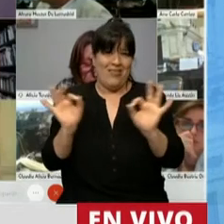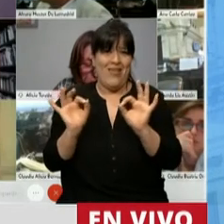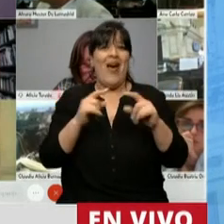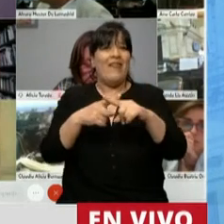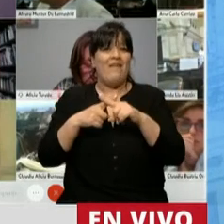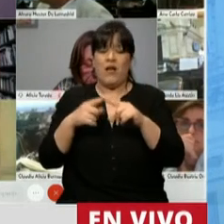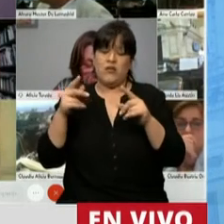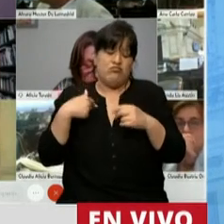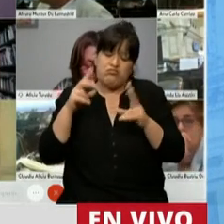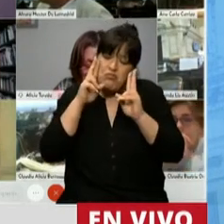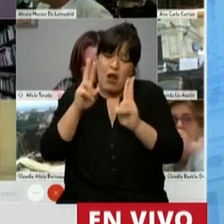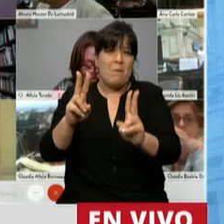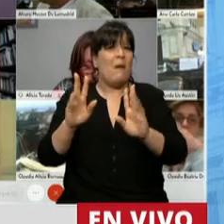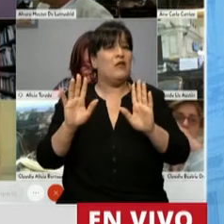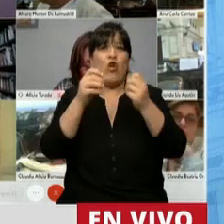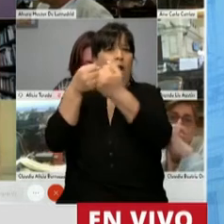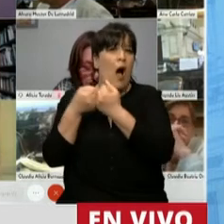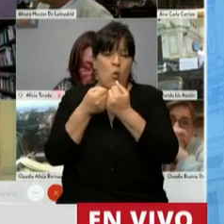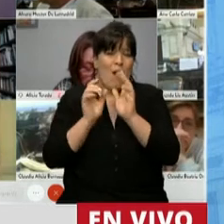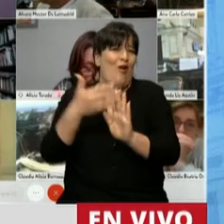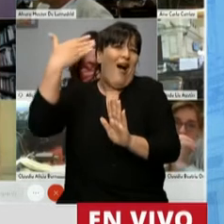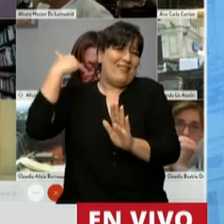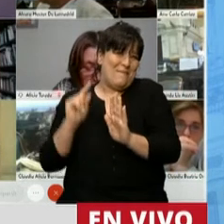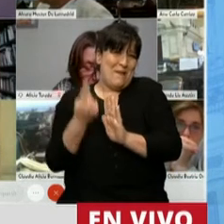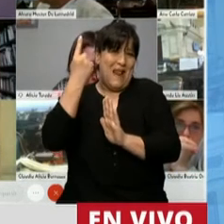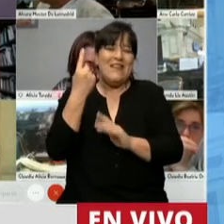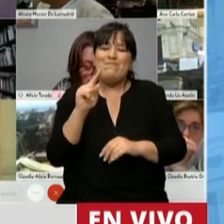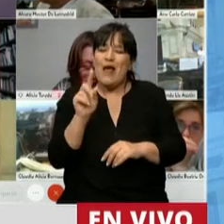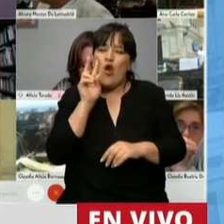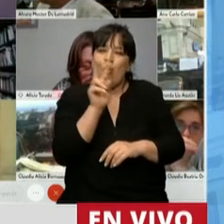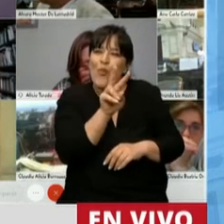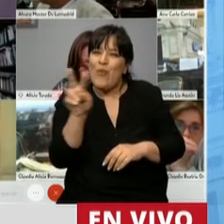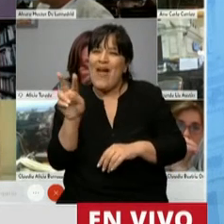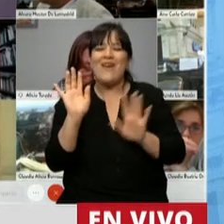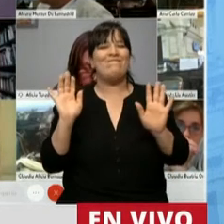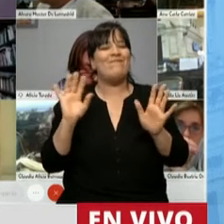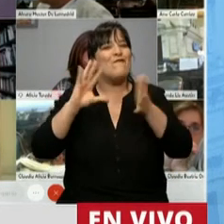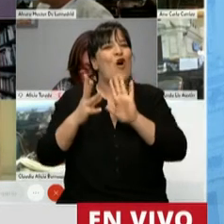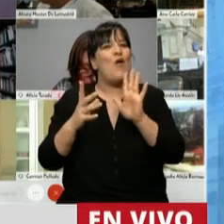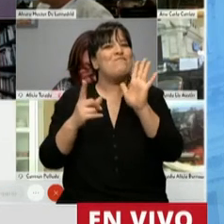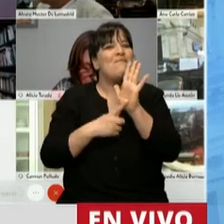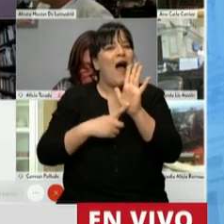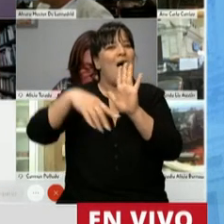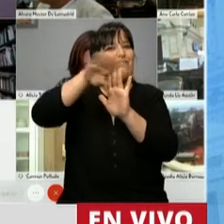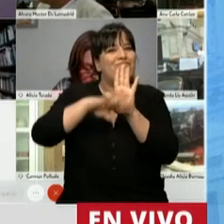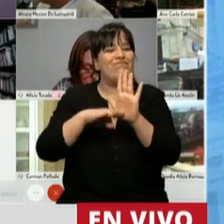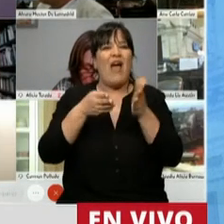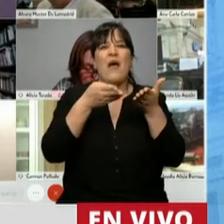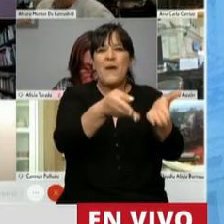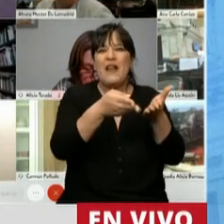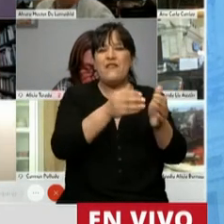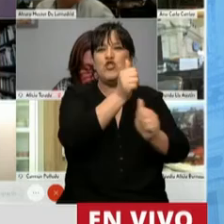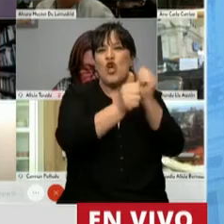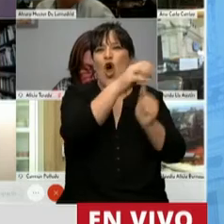del debate fui respetuoso de los acuerdos que se habían establecido pero entendía que las normas que le daban iguales beneficios a las